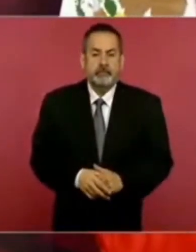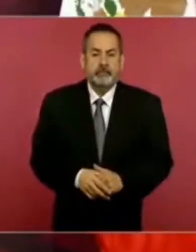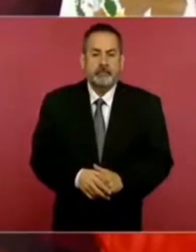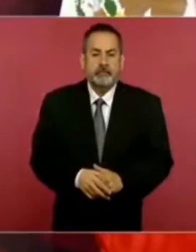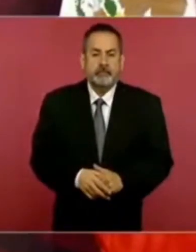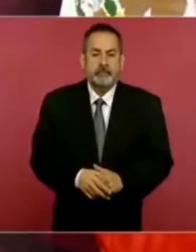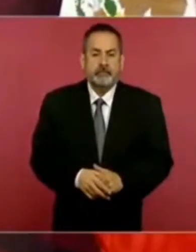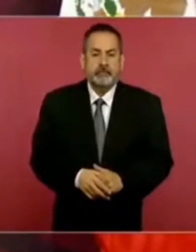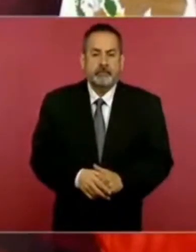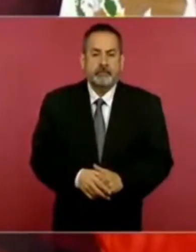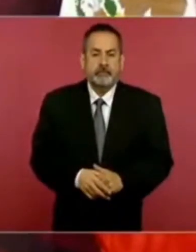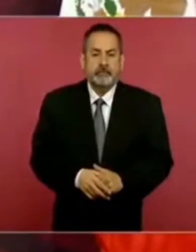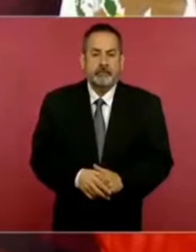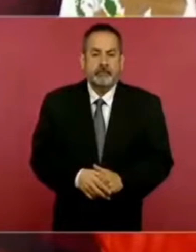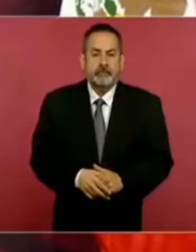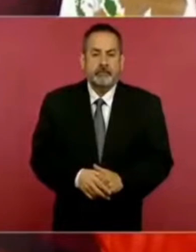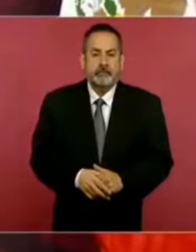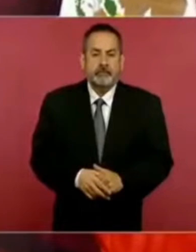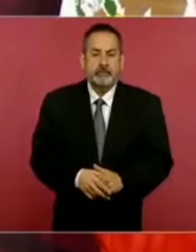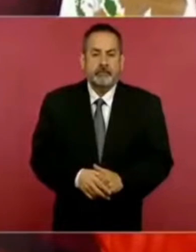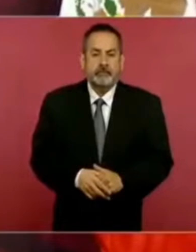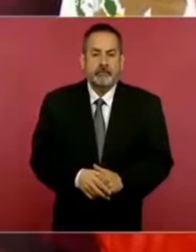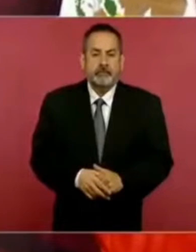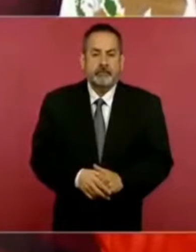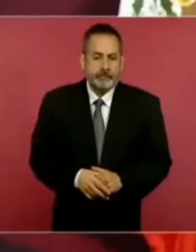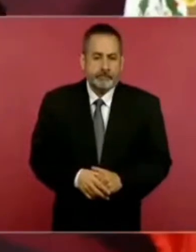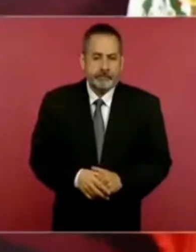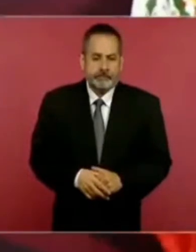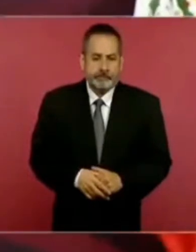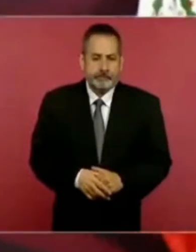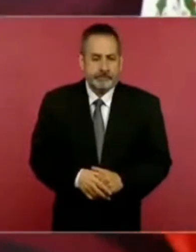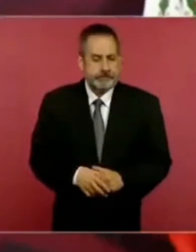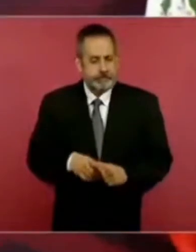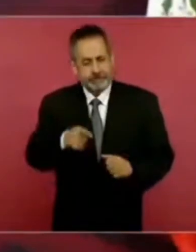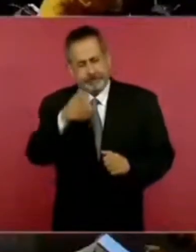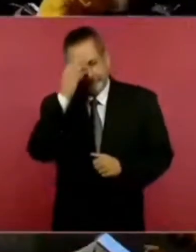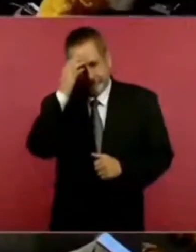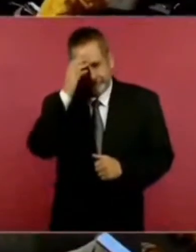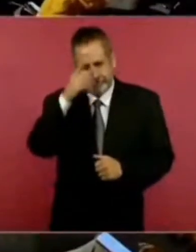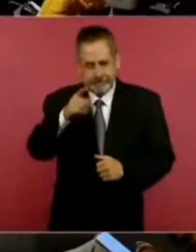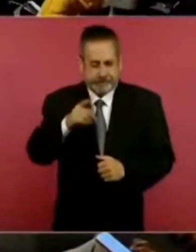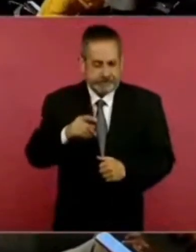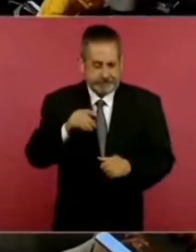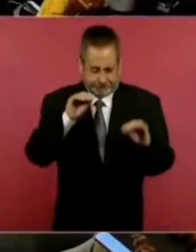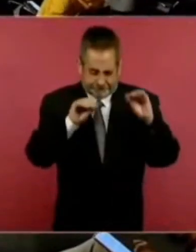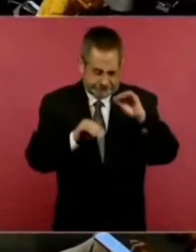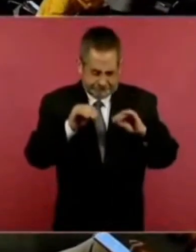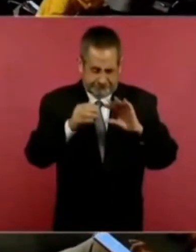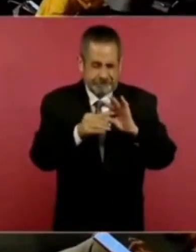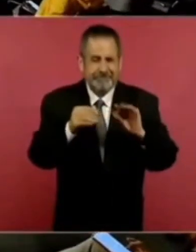arman la llamada verdad histórica,